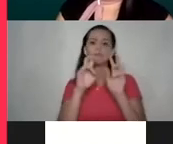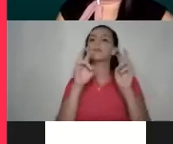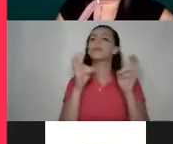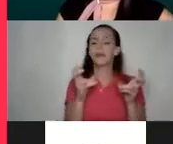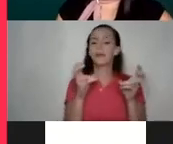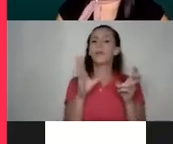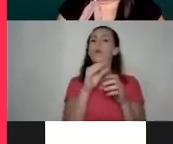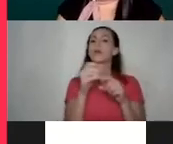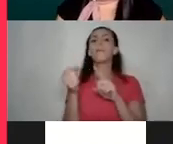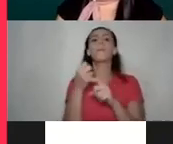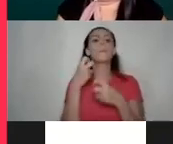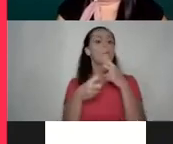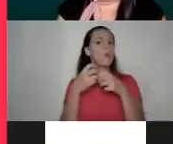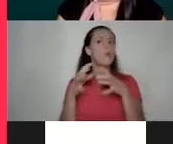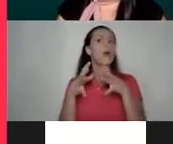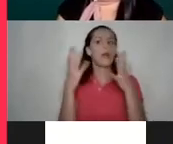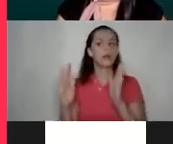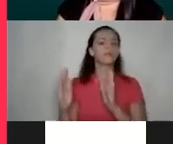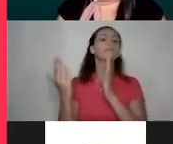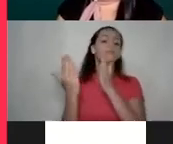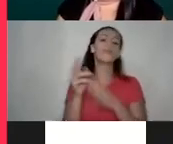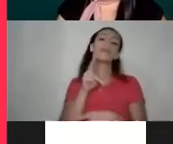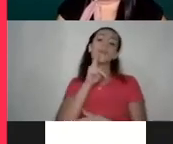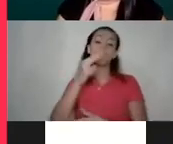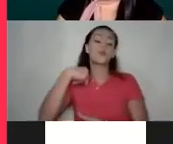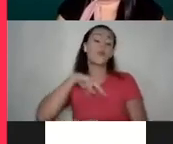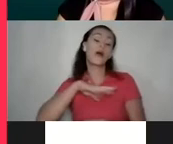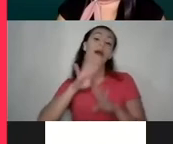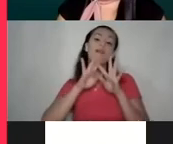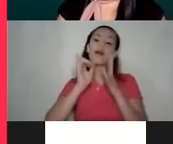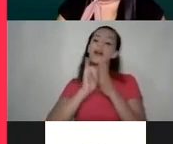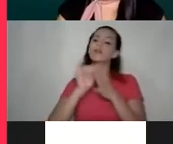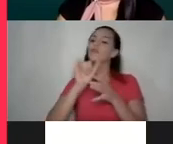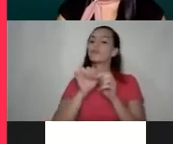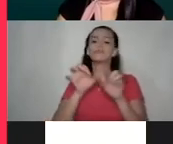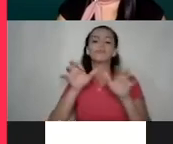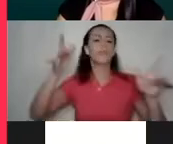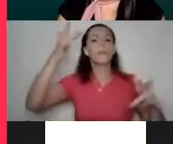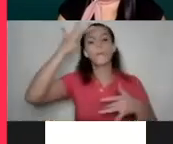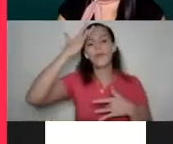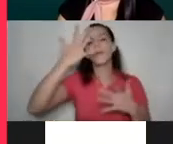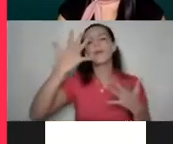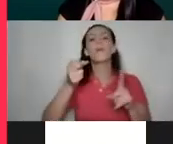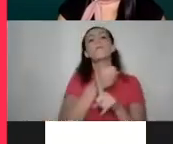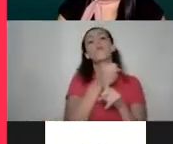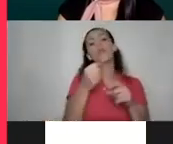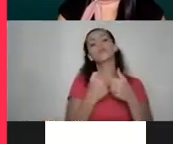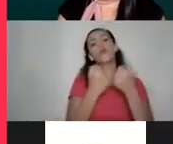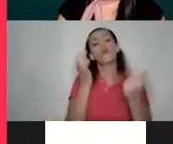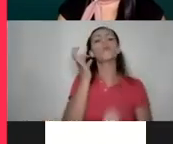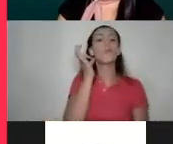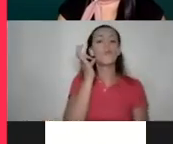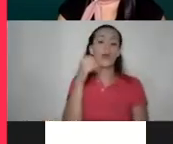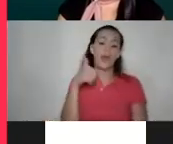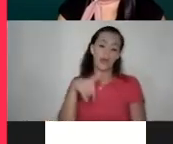problema tan grande al nos enfrentamos. En realidad, nosotros hablamos que esto es una epidemia, es una epidemia de violencia contra las mujeres que tenemos en nuestro